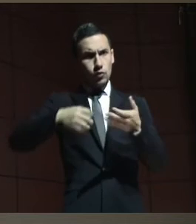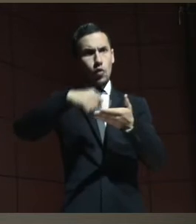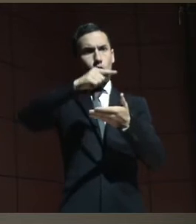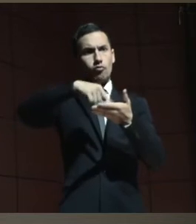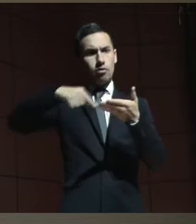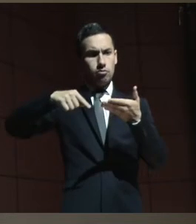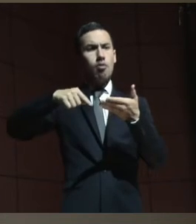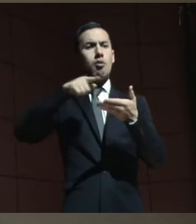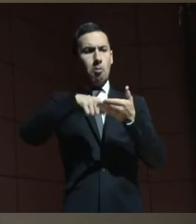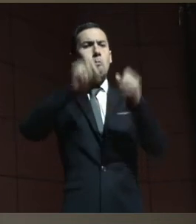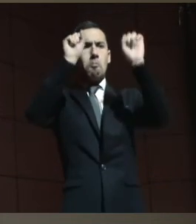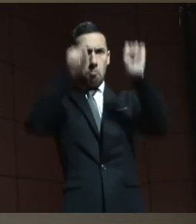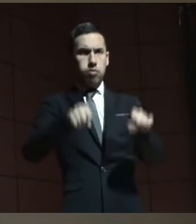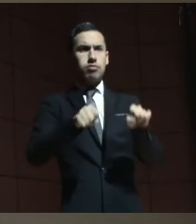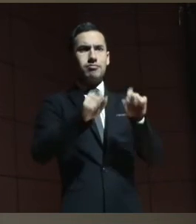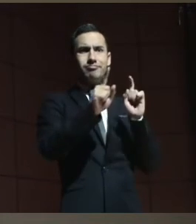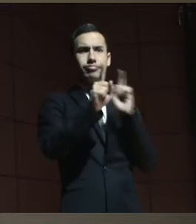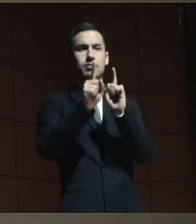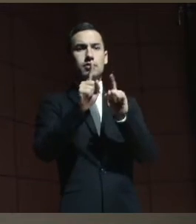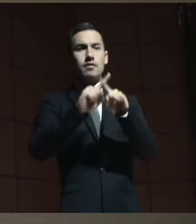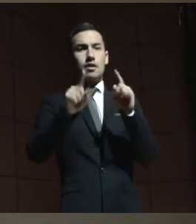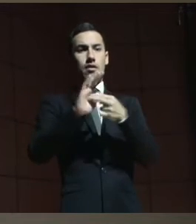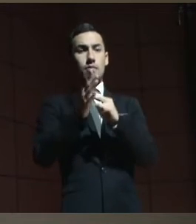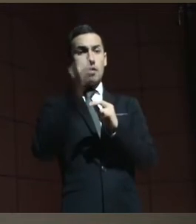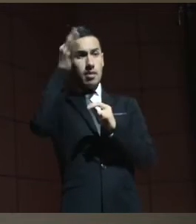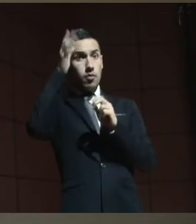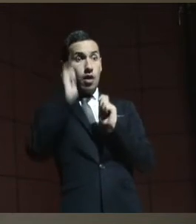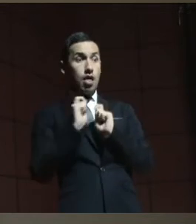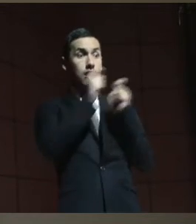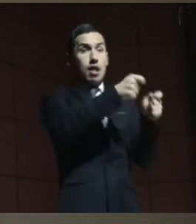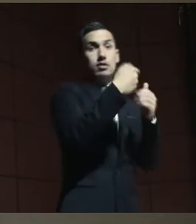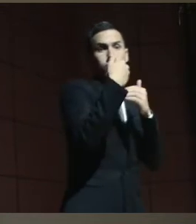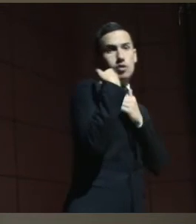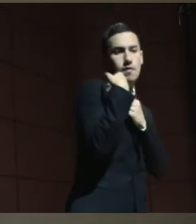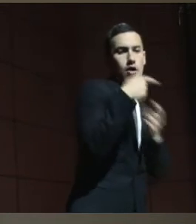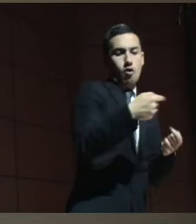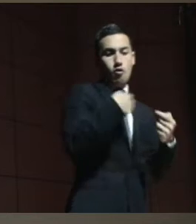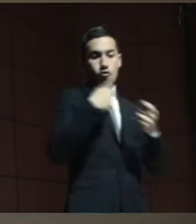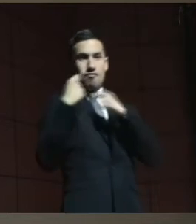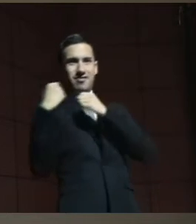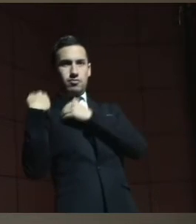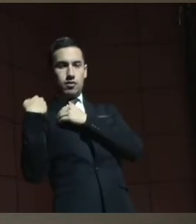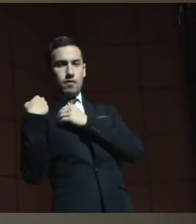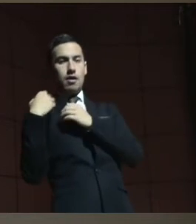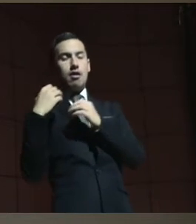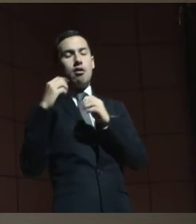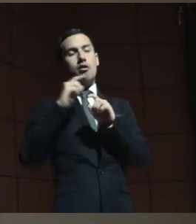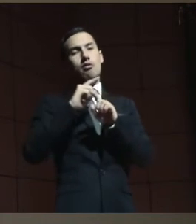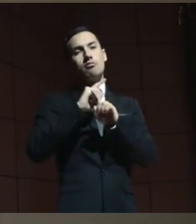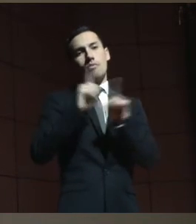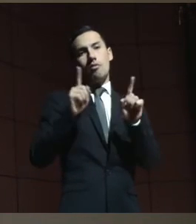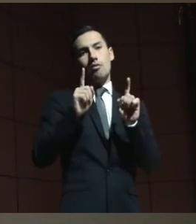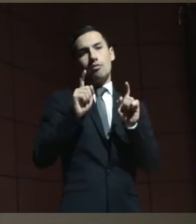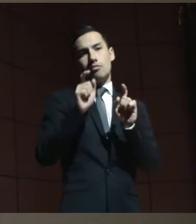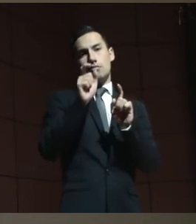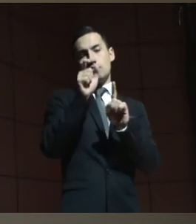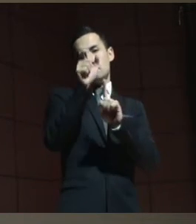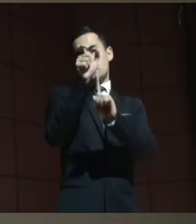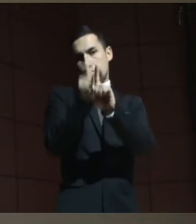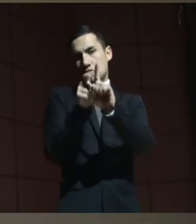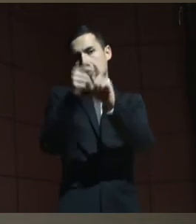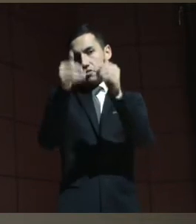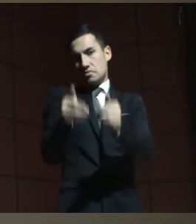valide el mismo sin que genere responsabilidad, ni para el contratante, ni para el apoyo, ni para la